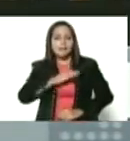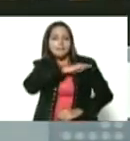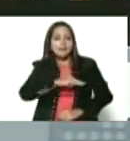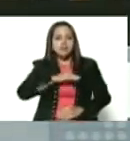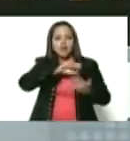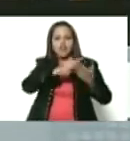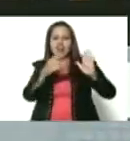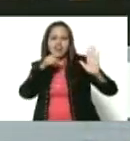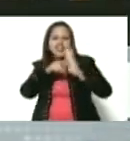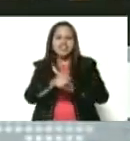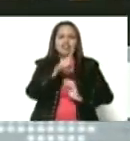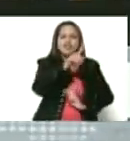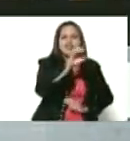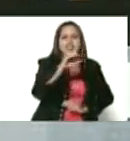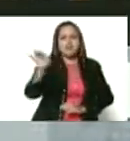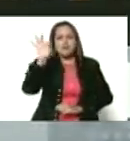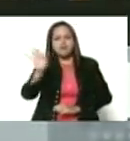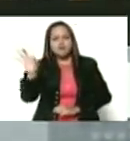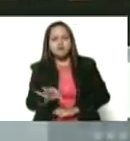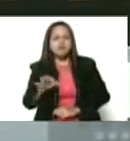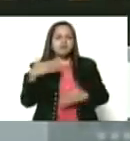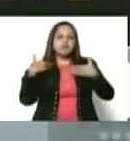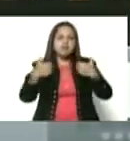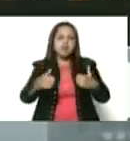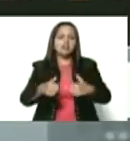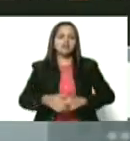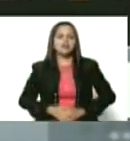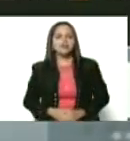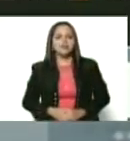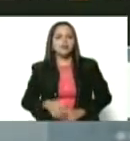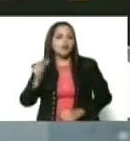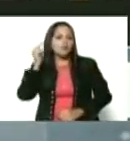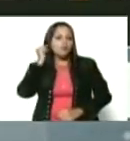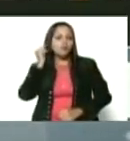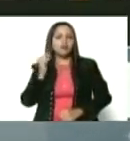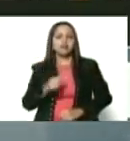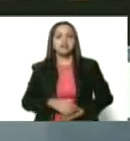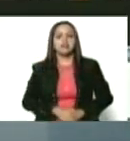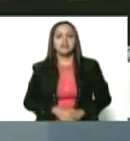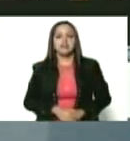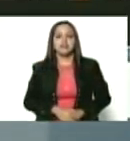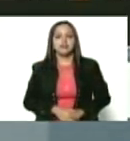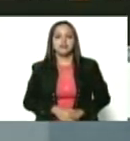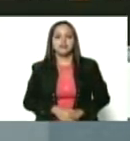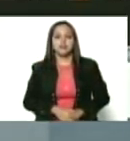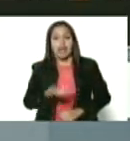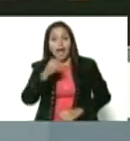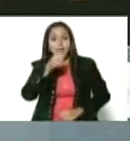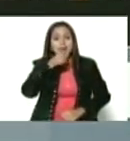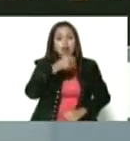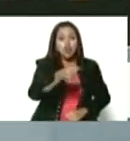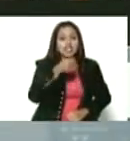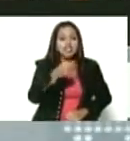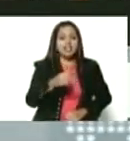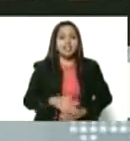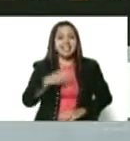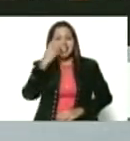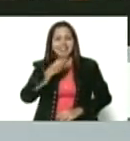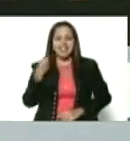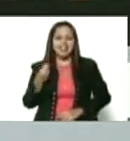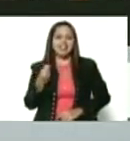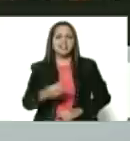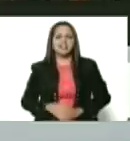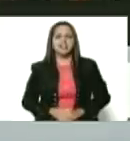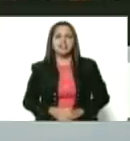adentro, 100% salud. Mujeres, está la periodista italiana, además, Geraldine